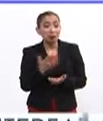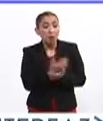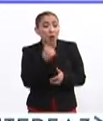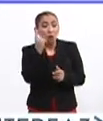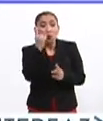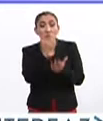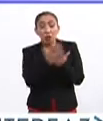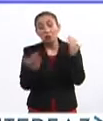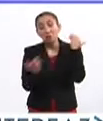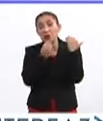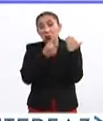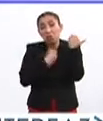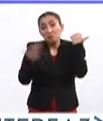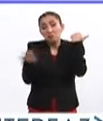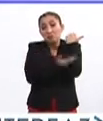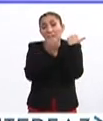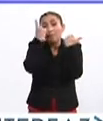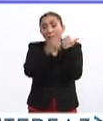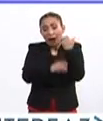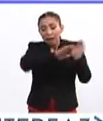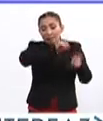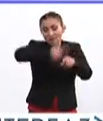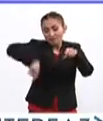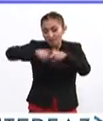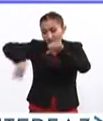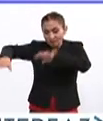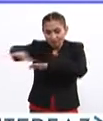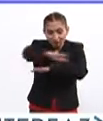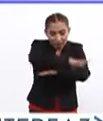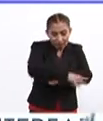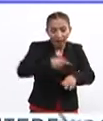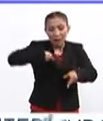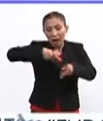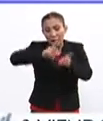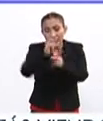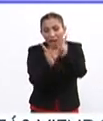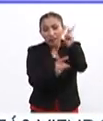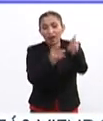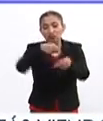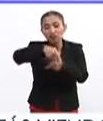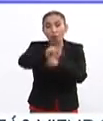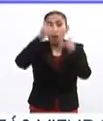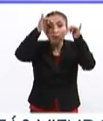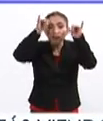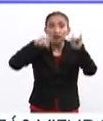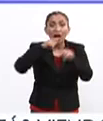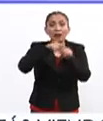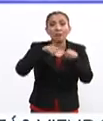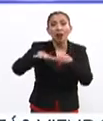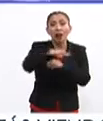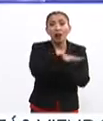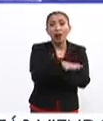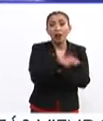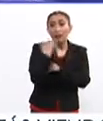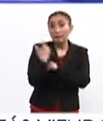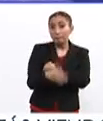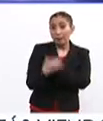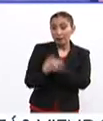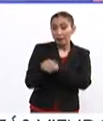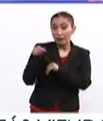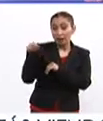cortarlos para la siembra, la agricultura, ganadería. Mientras los recursos forestales